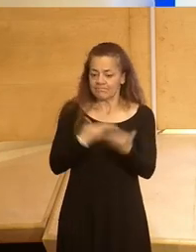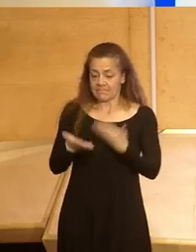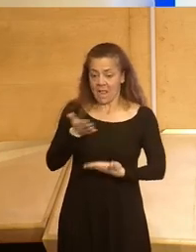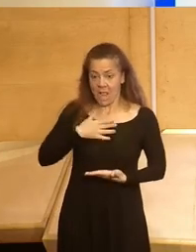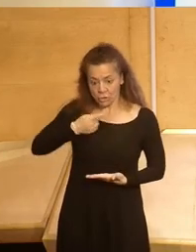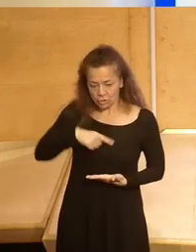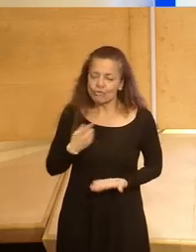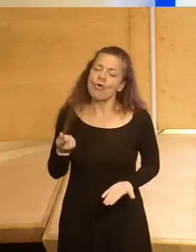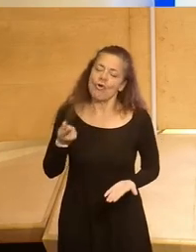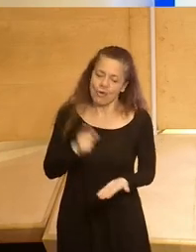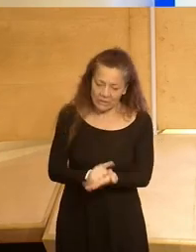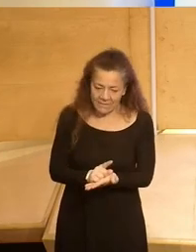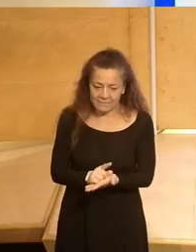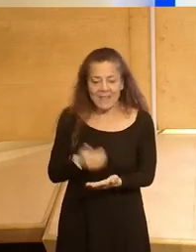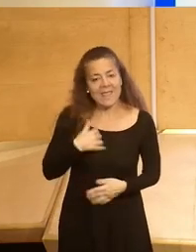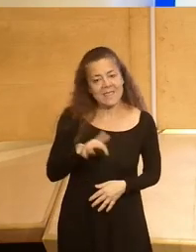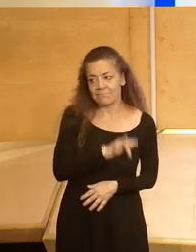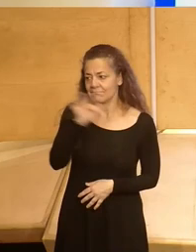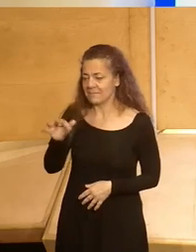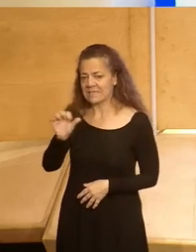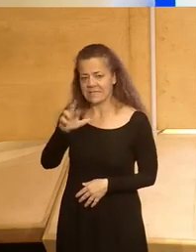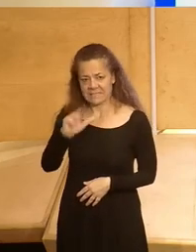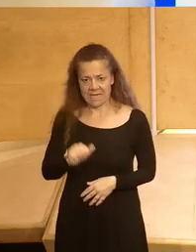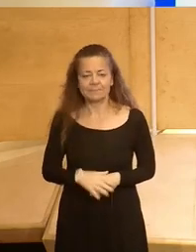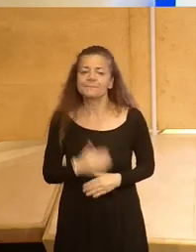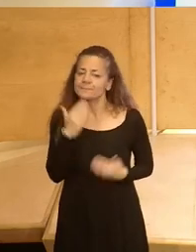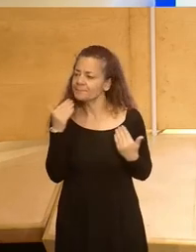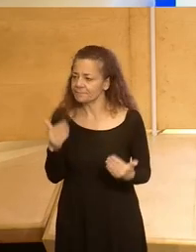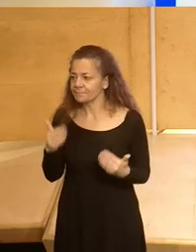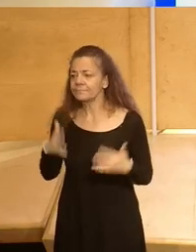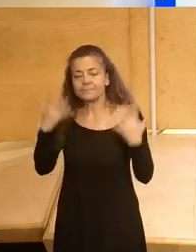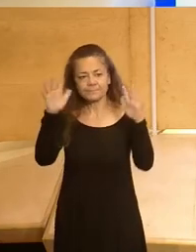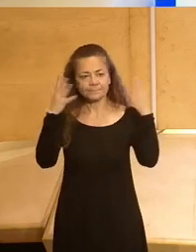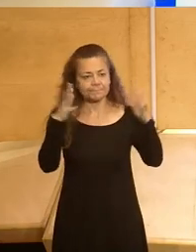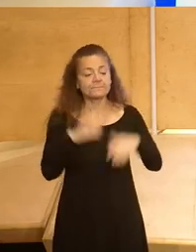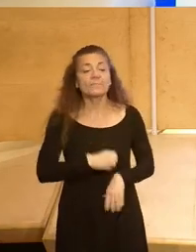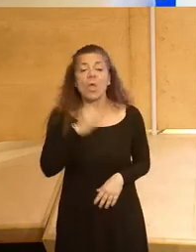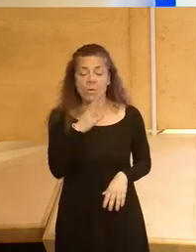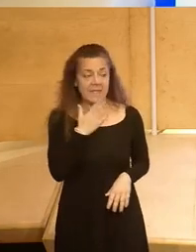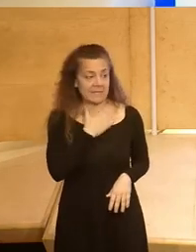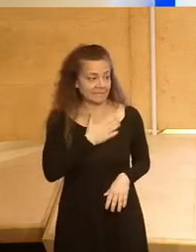aventura una vez más. Y te dejo, la palabra. Muchísimas gracias. Muy bien, pues muchas gracias.